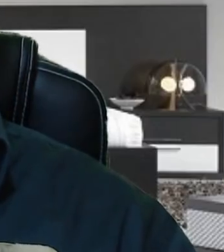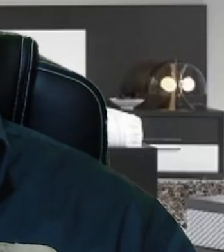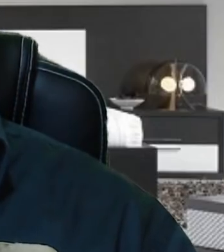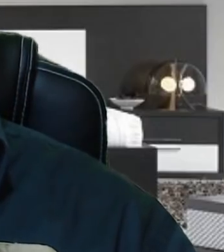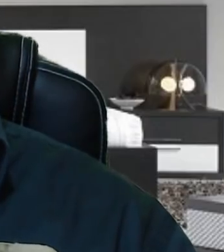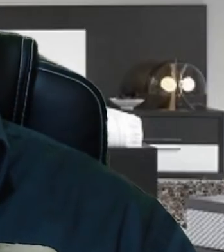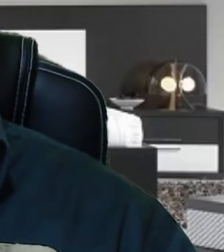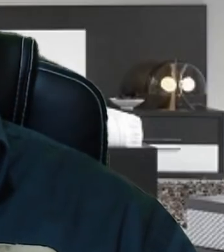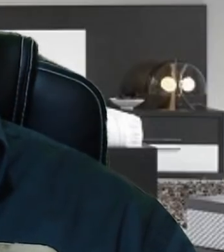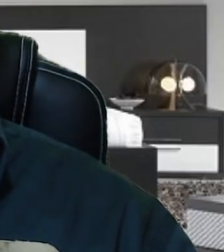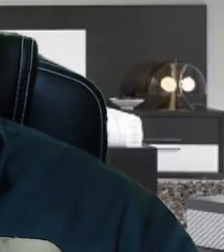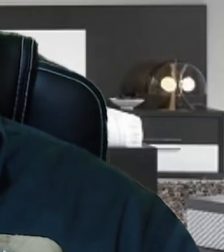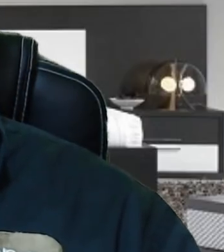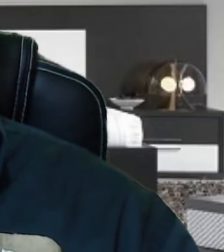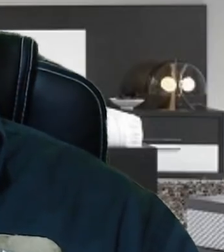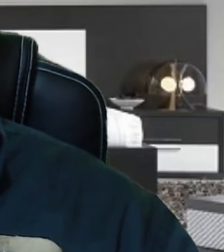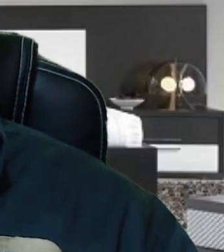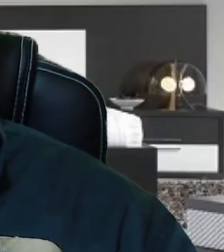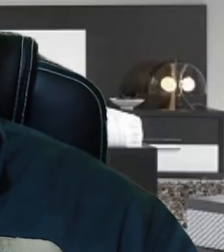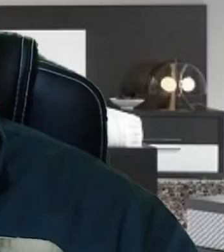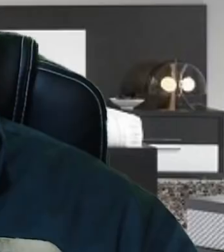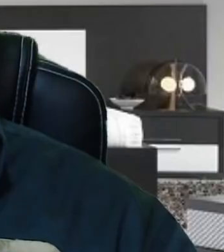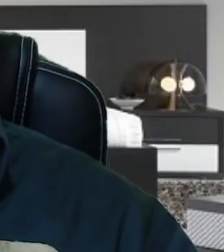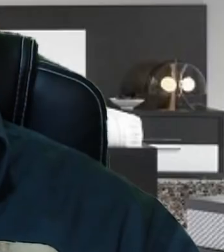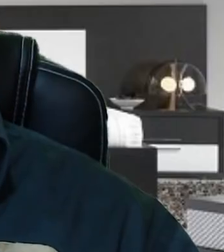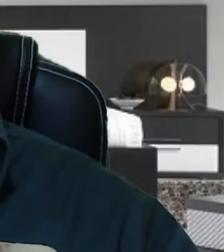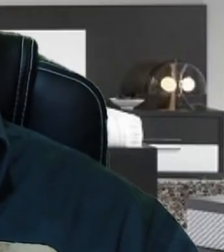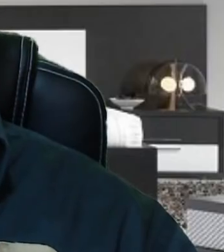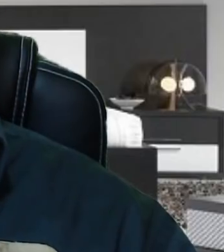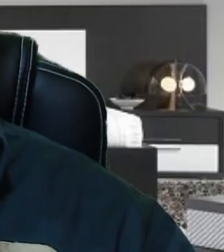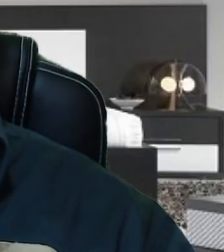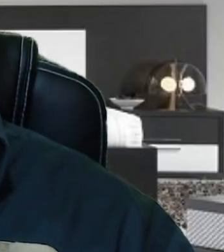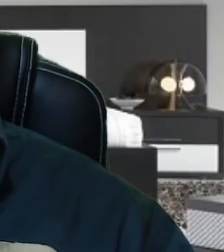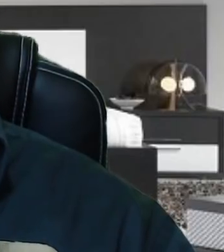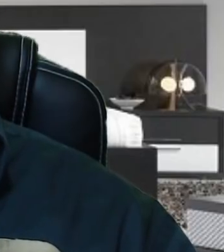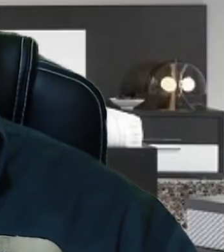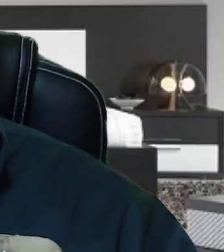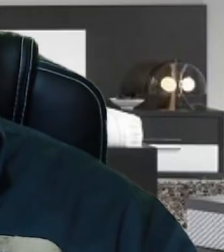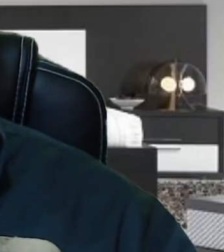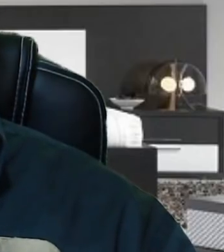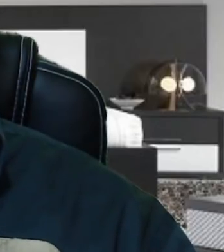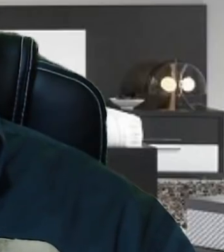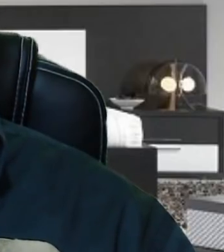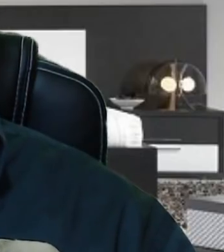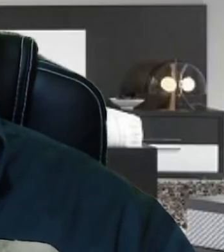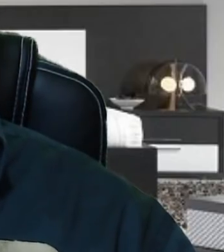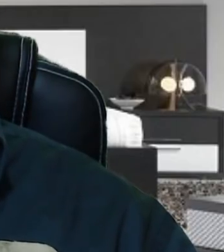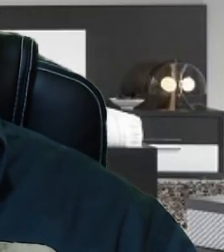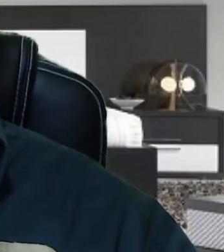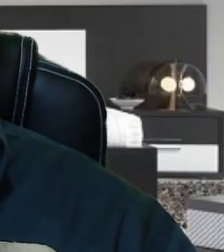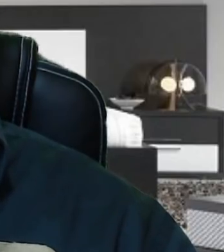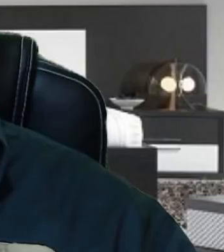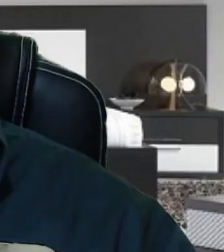el hueso, amigos y amigas. Hoy Claudio X. González les está ayudando. Seguramente están